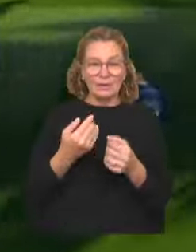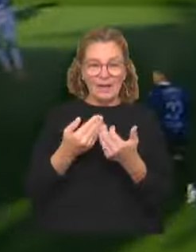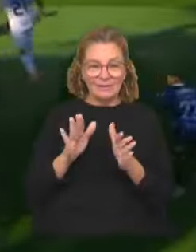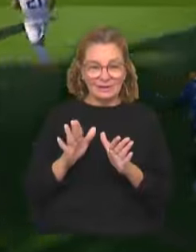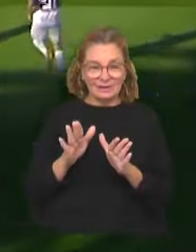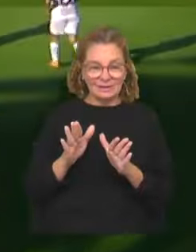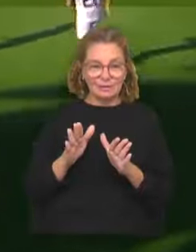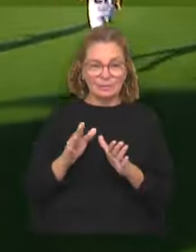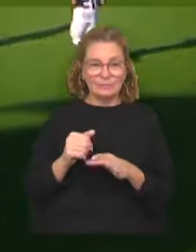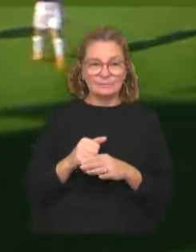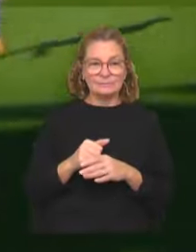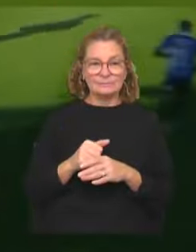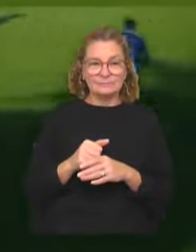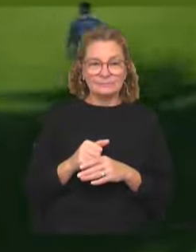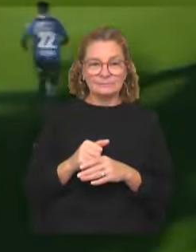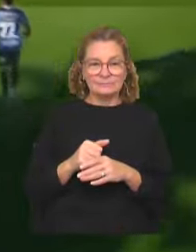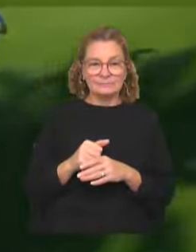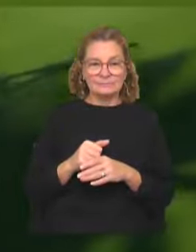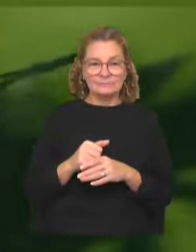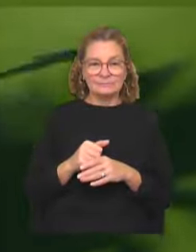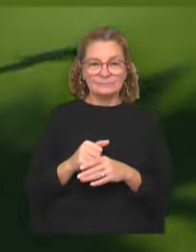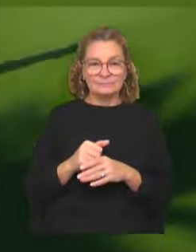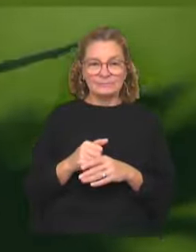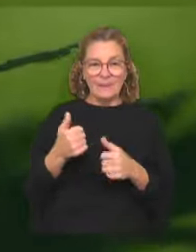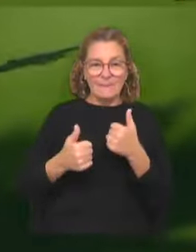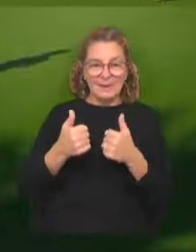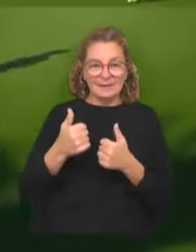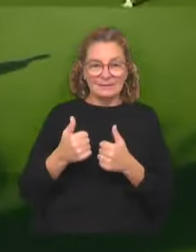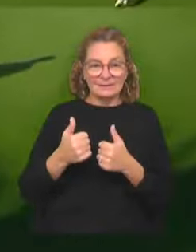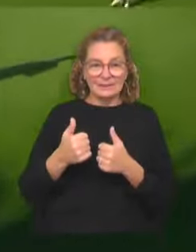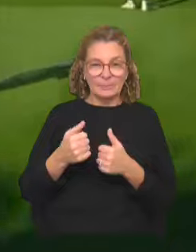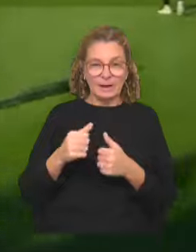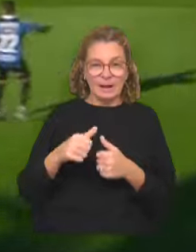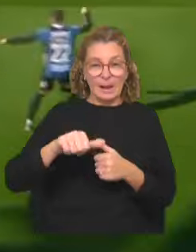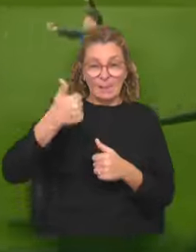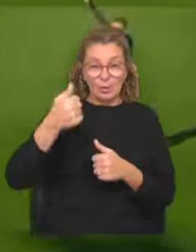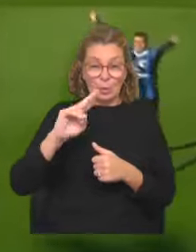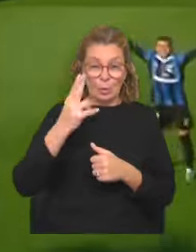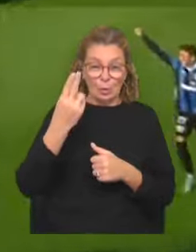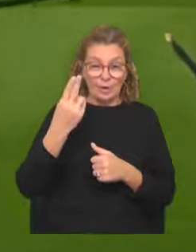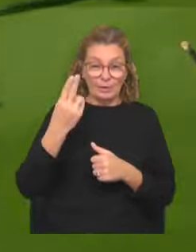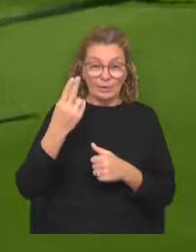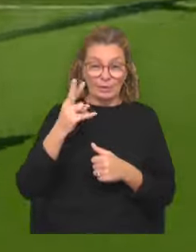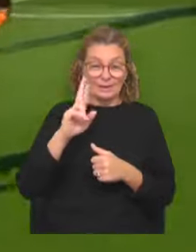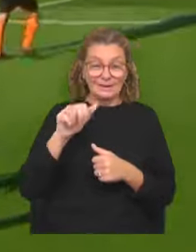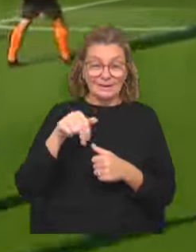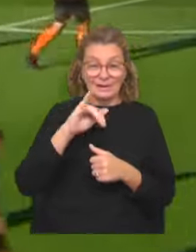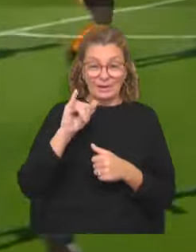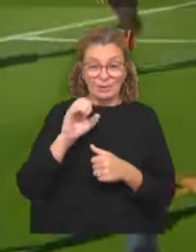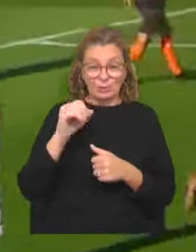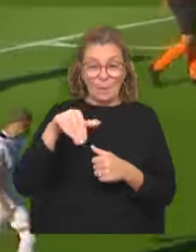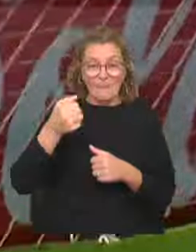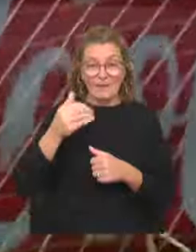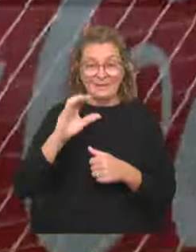nomás el marcador para la visita. El empate para el vigente campeón uruguayo lo anota Renzo Machado a los 3 del